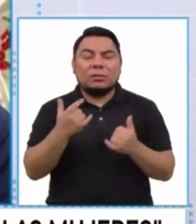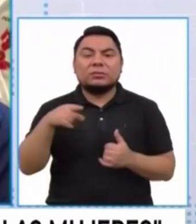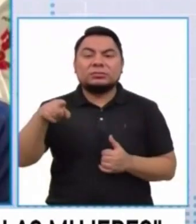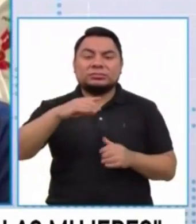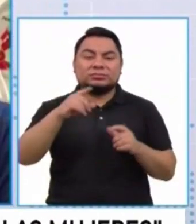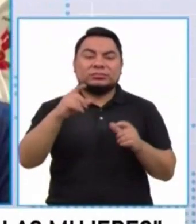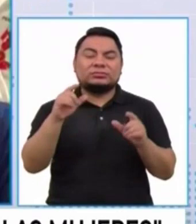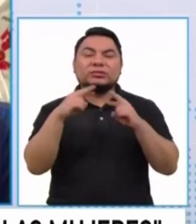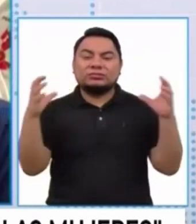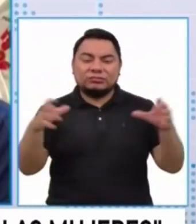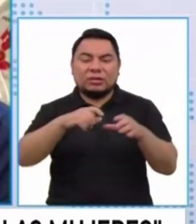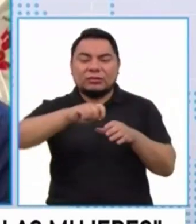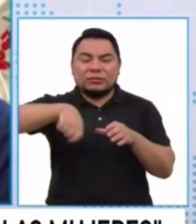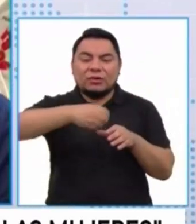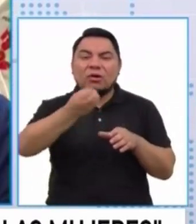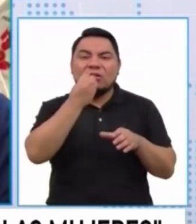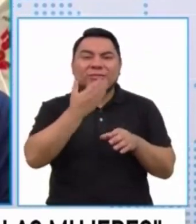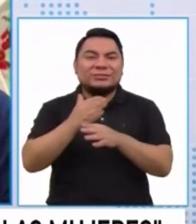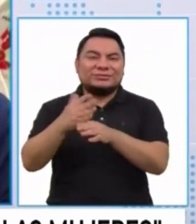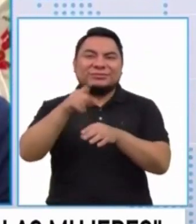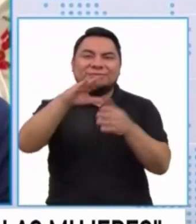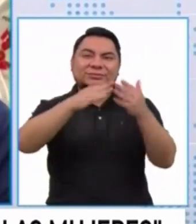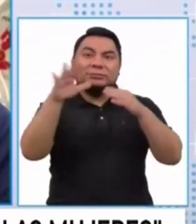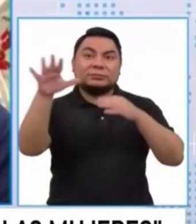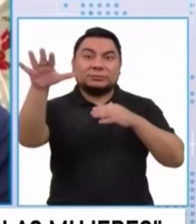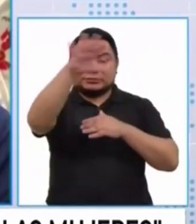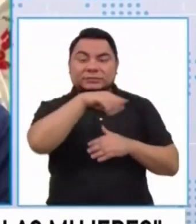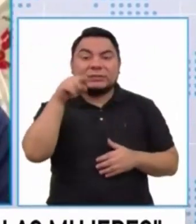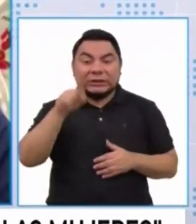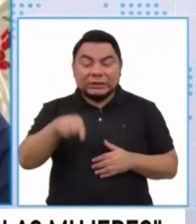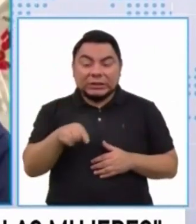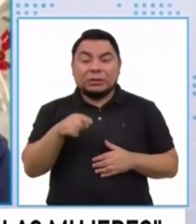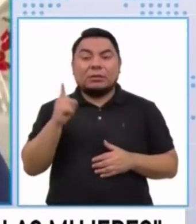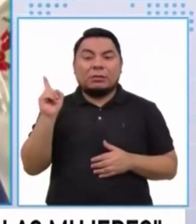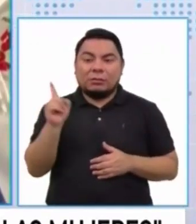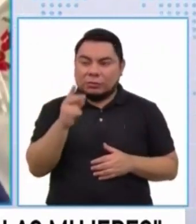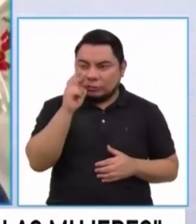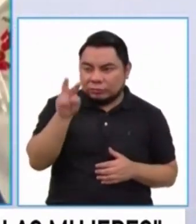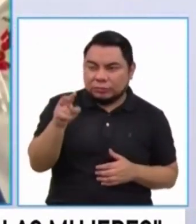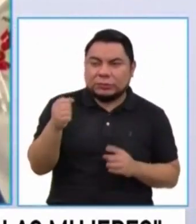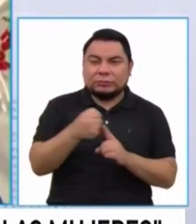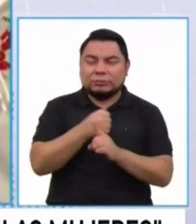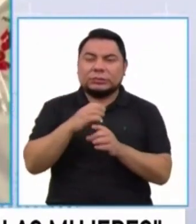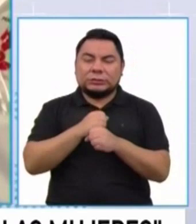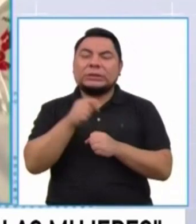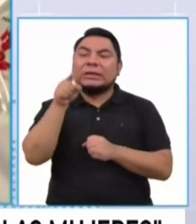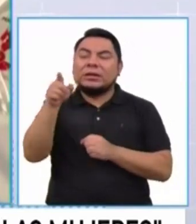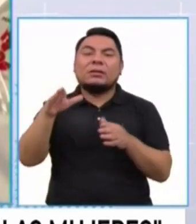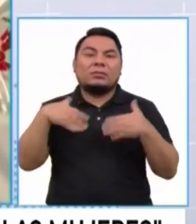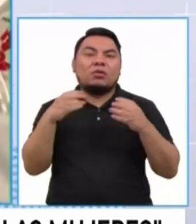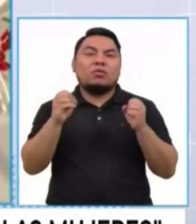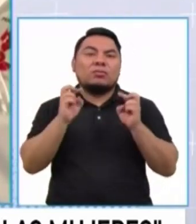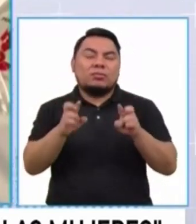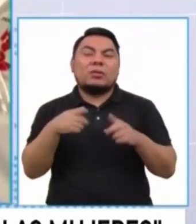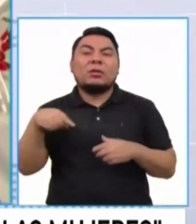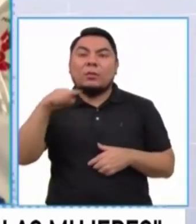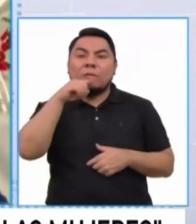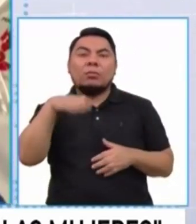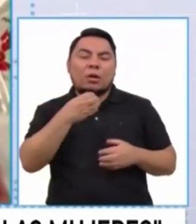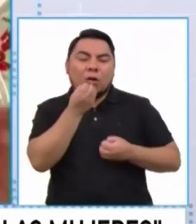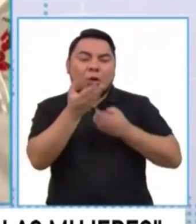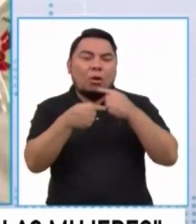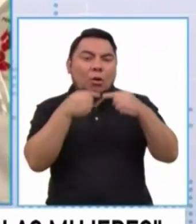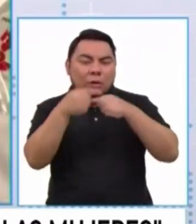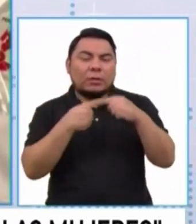común que tú ves. Esa olla común, allí es donde puede ser un hecho para que las mujeres puedan hablar